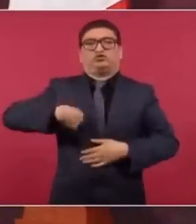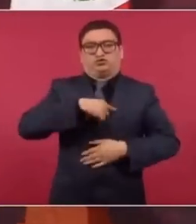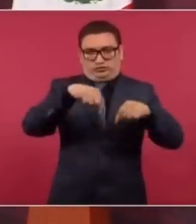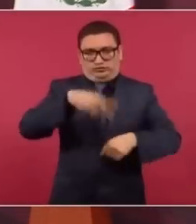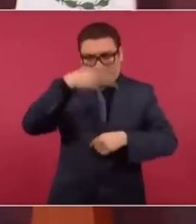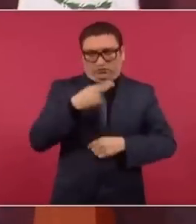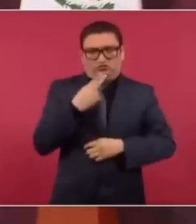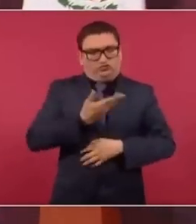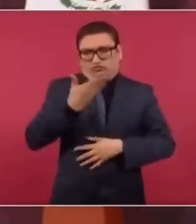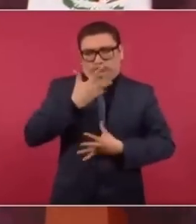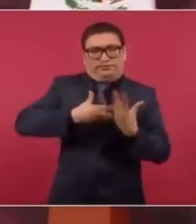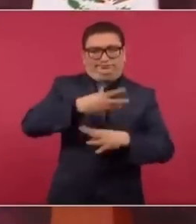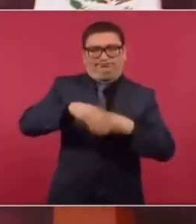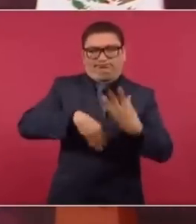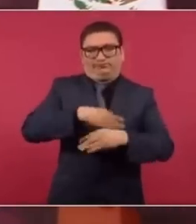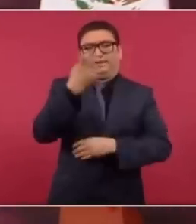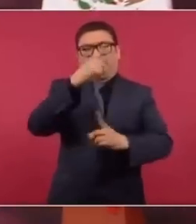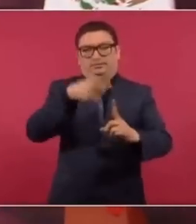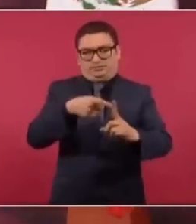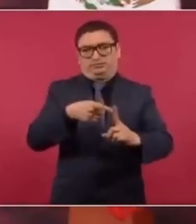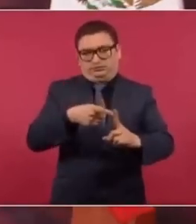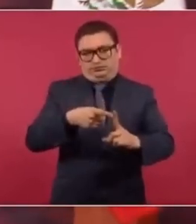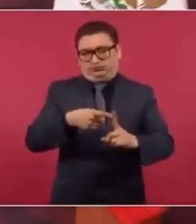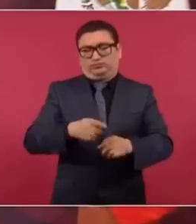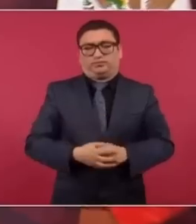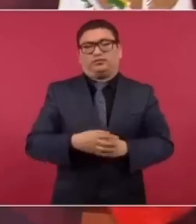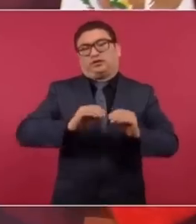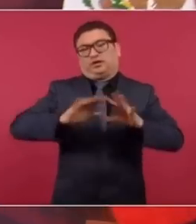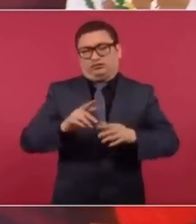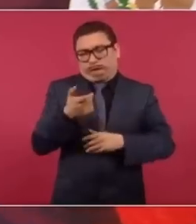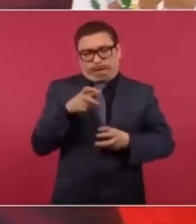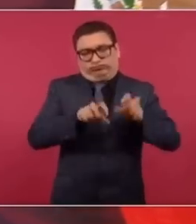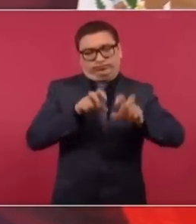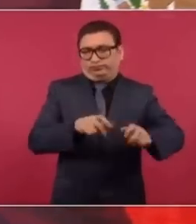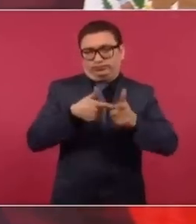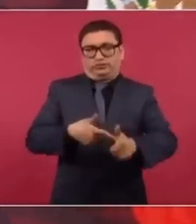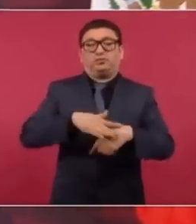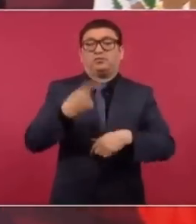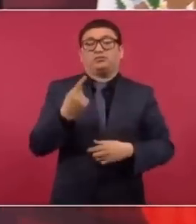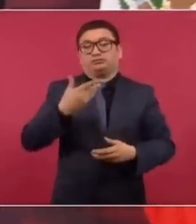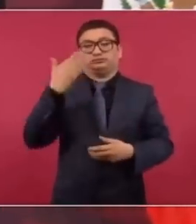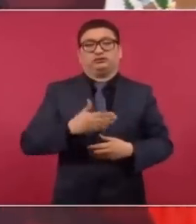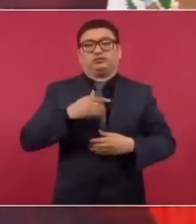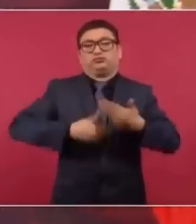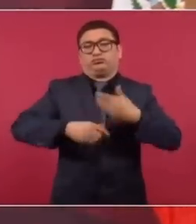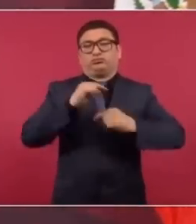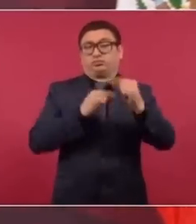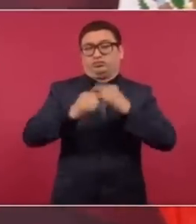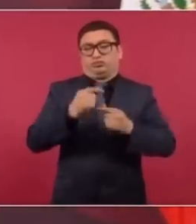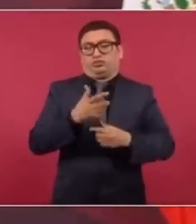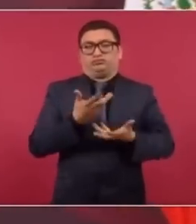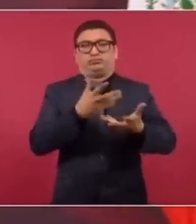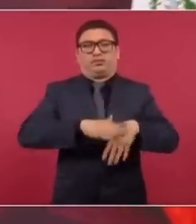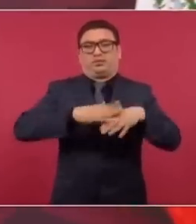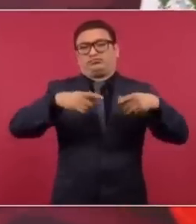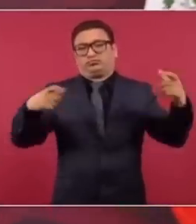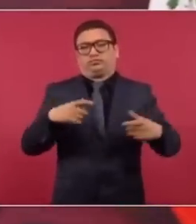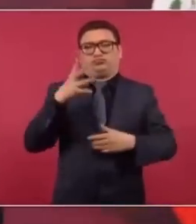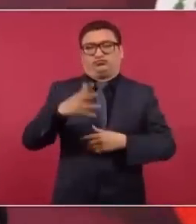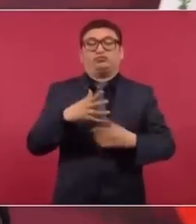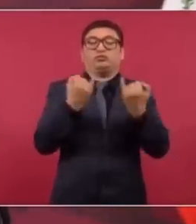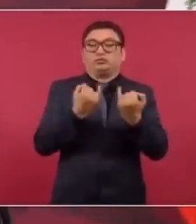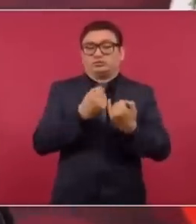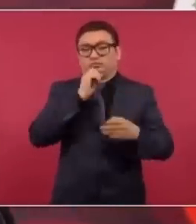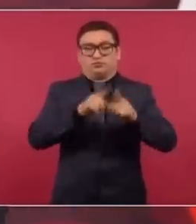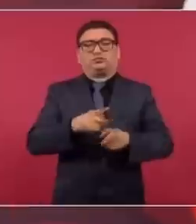consumimos en México. Ese es el propósito. Desde luego, hay que seguir invirtiendo porque va a ir aumentando la demanda. Al mismo tiempo